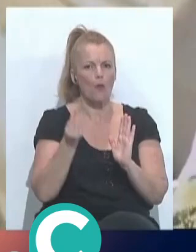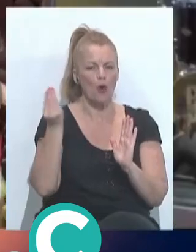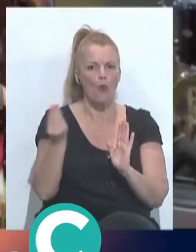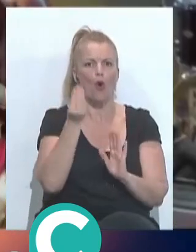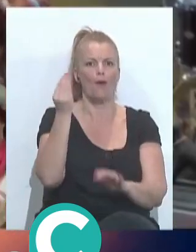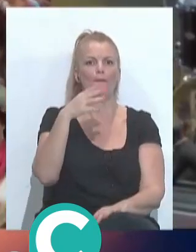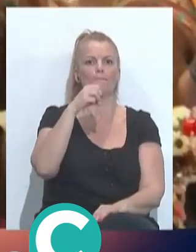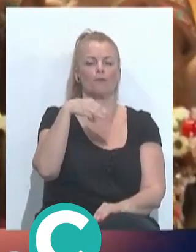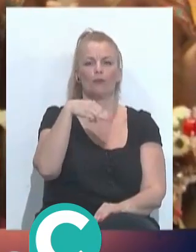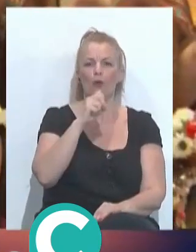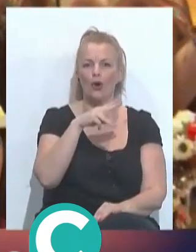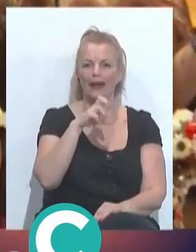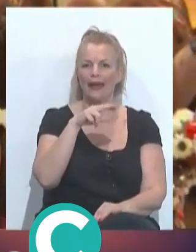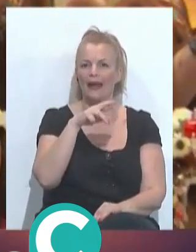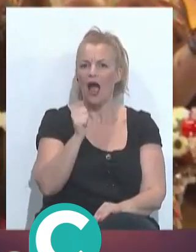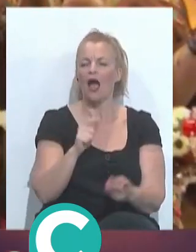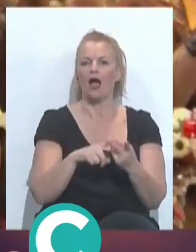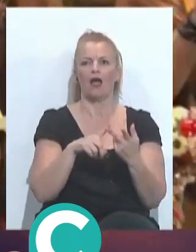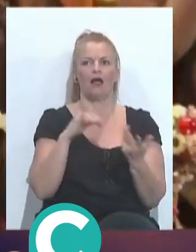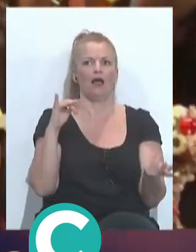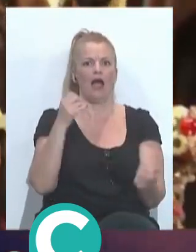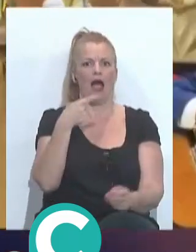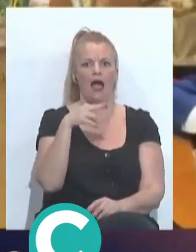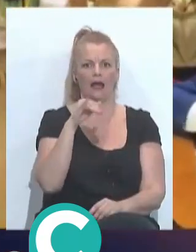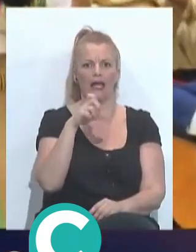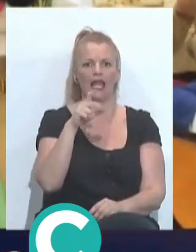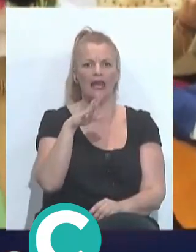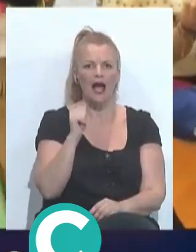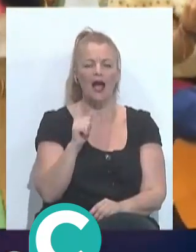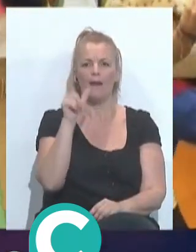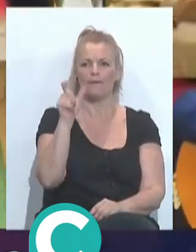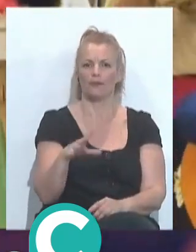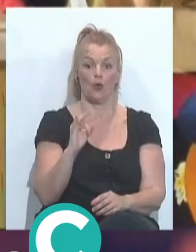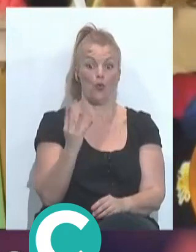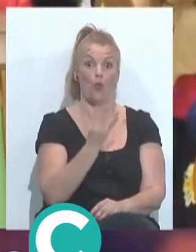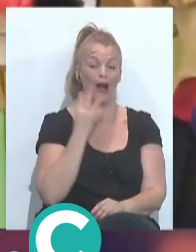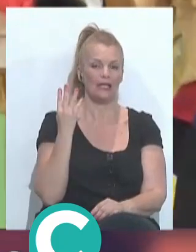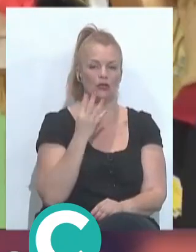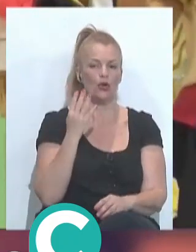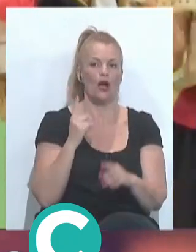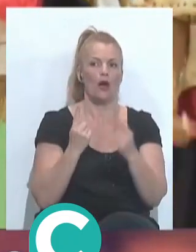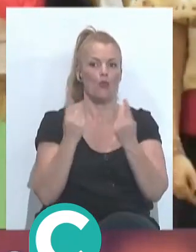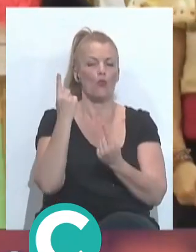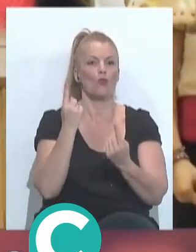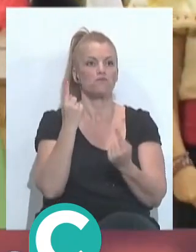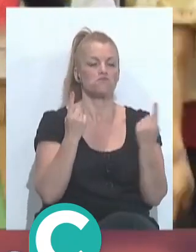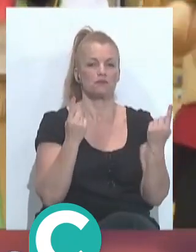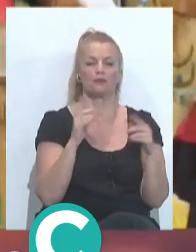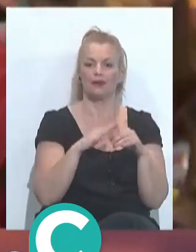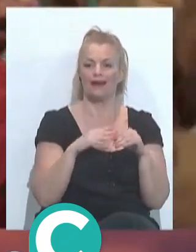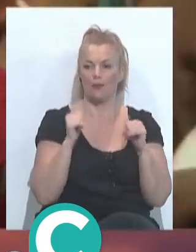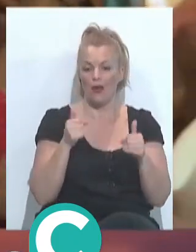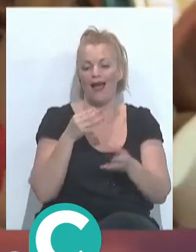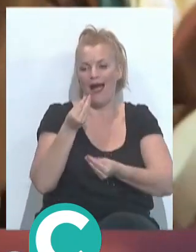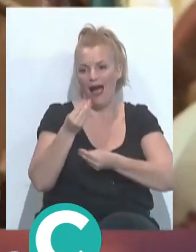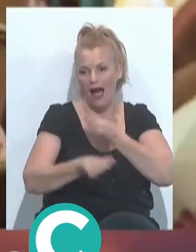Monera, apareció de pronto, bueno, Javier Aguilera, aparecieron una serie de cuartetos que siempre de vez en cuando hay uno. Y, bueno, pues